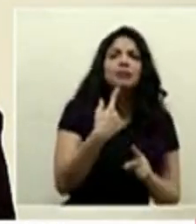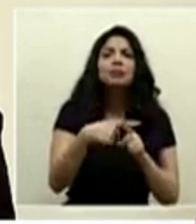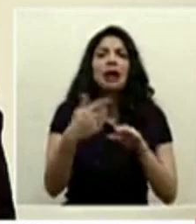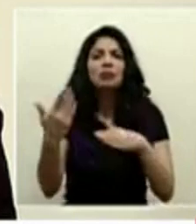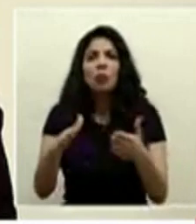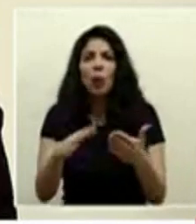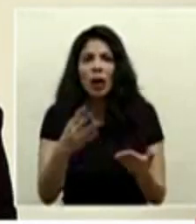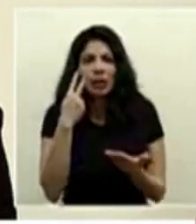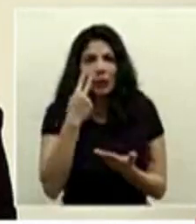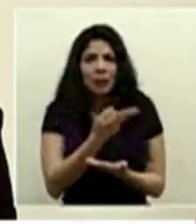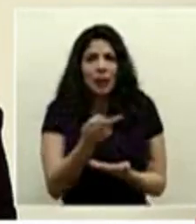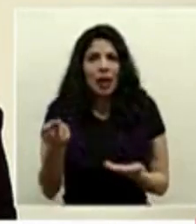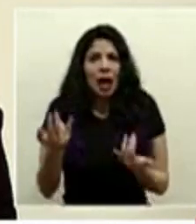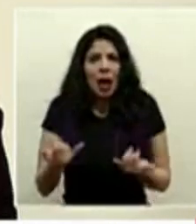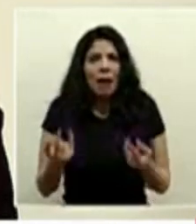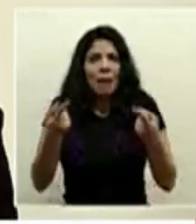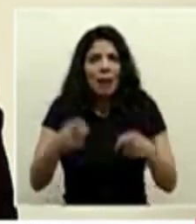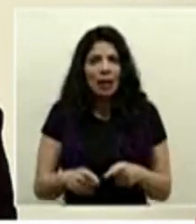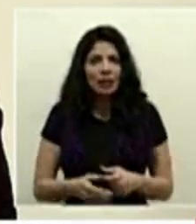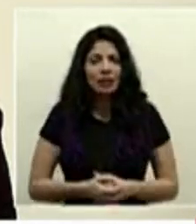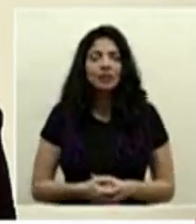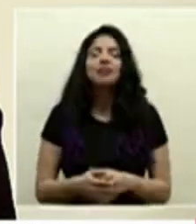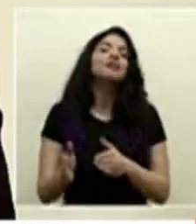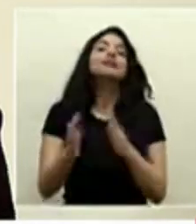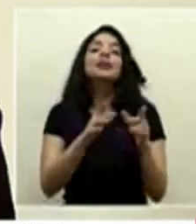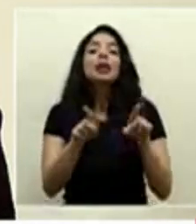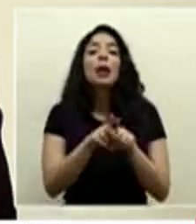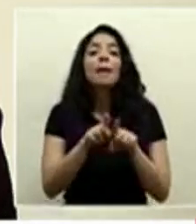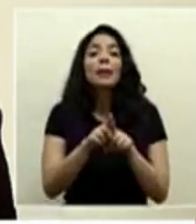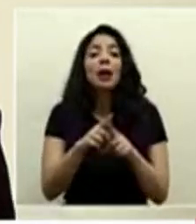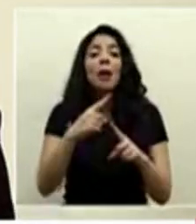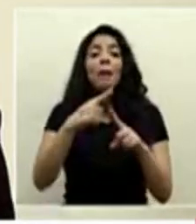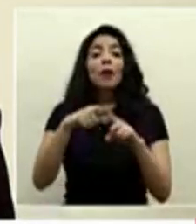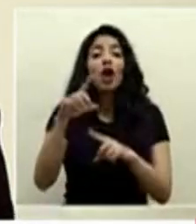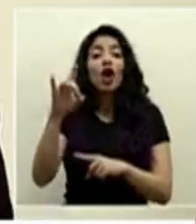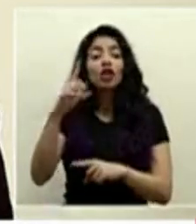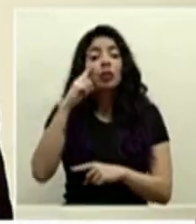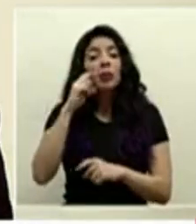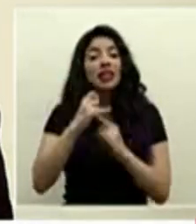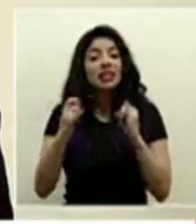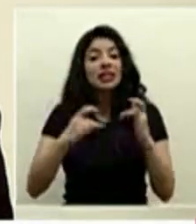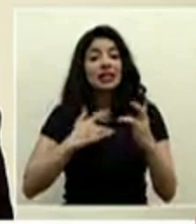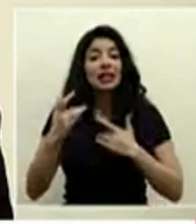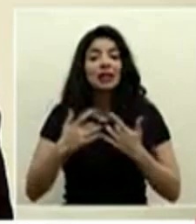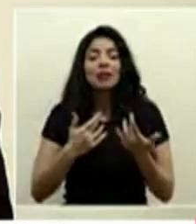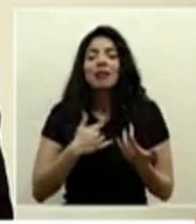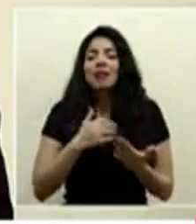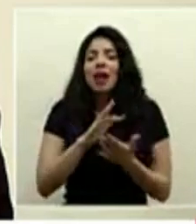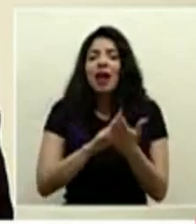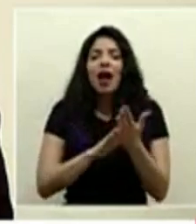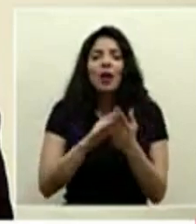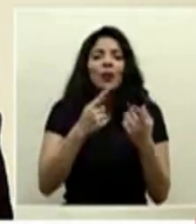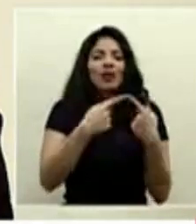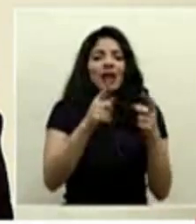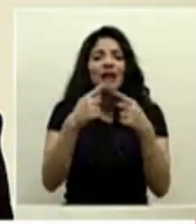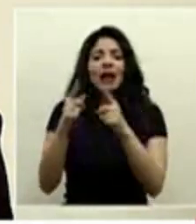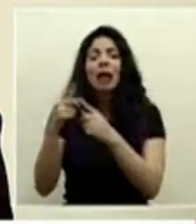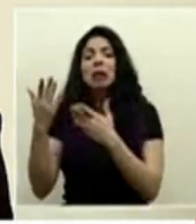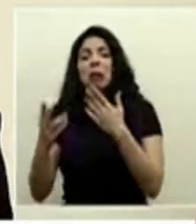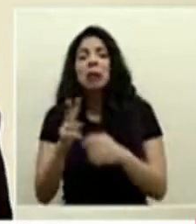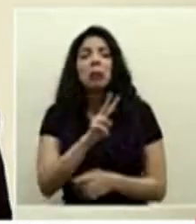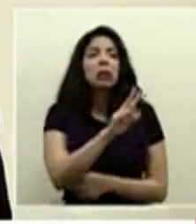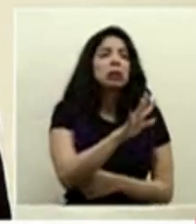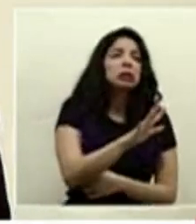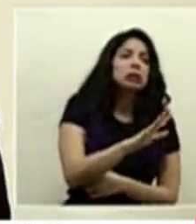en mortalidad y con respecto a lo de la multiplicación por 8 de asintomáticos hay diferentes estimaciones de los asintomáticos se habla de que puede ser un